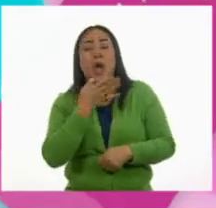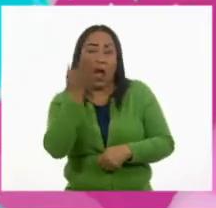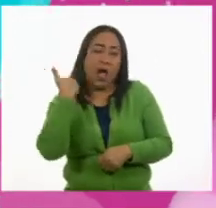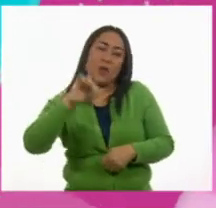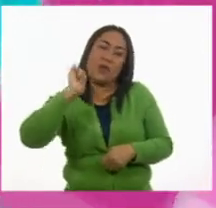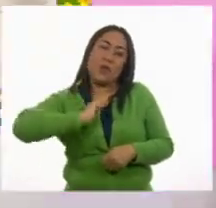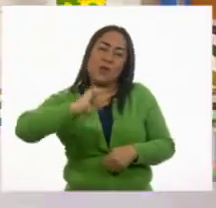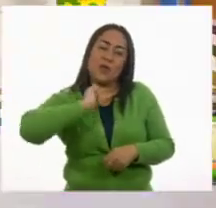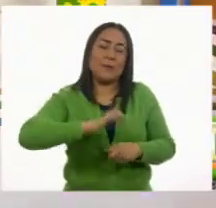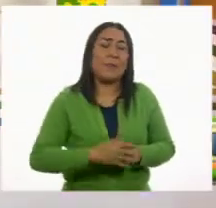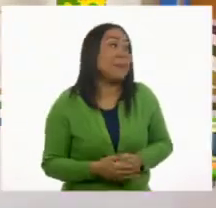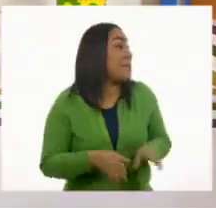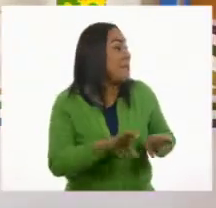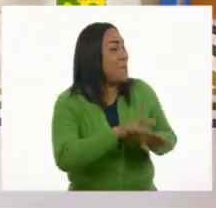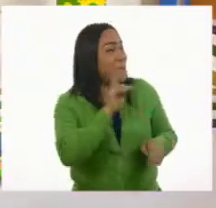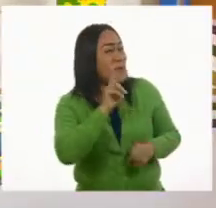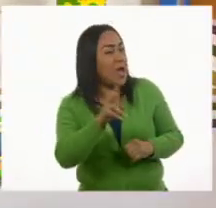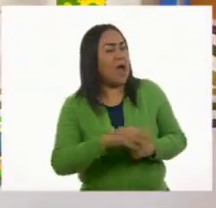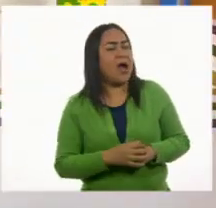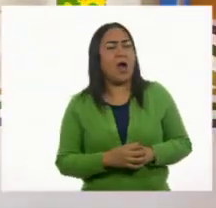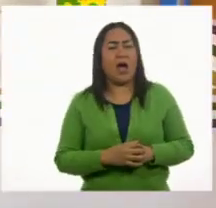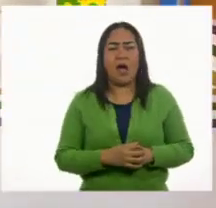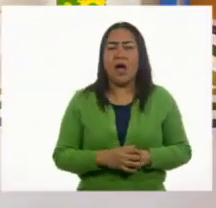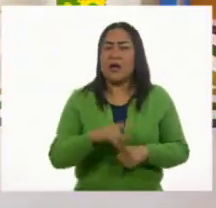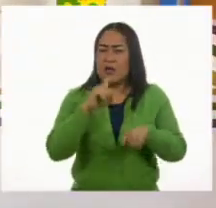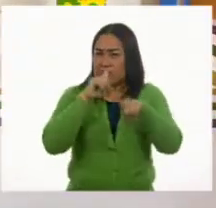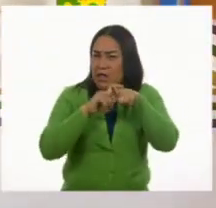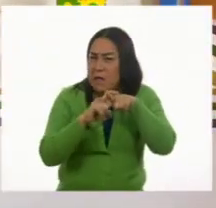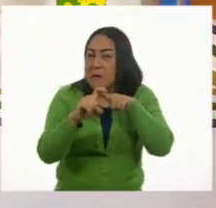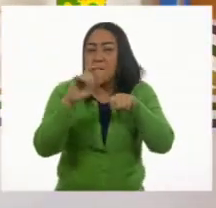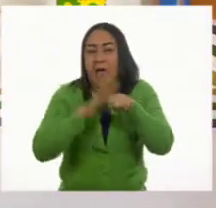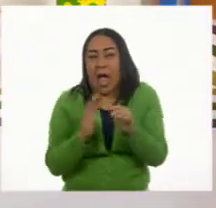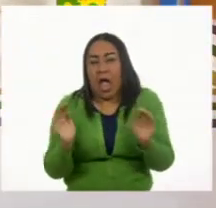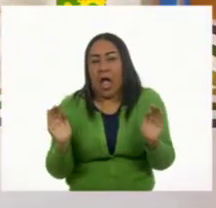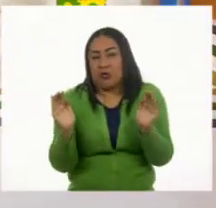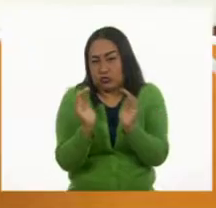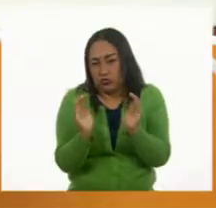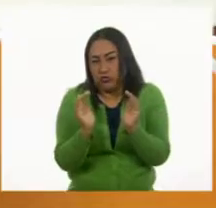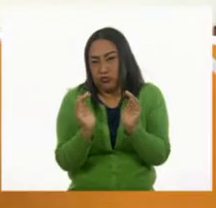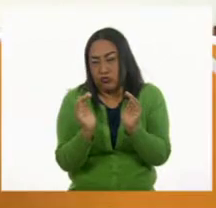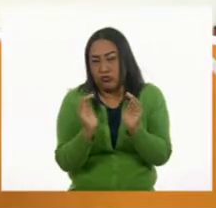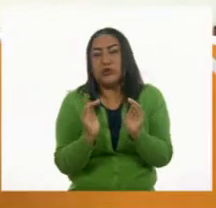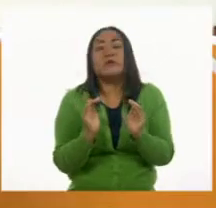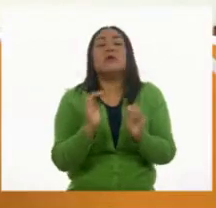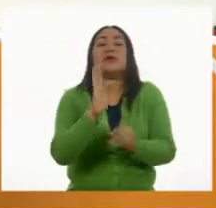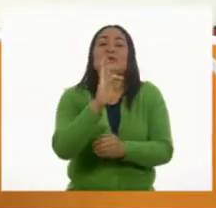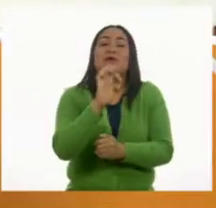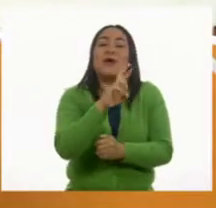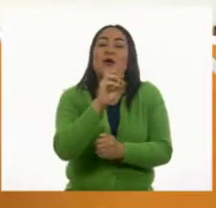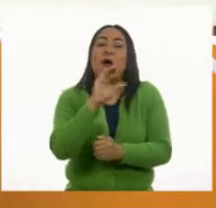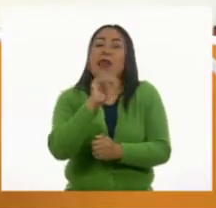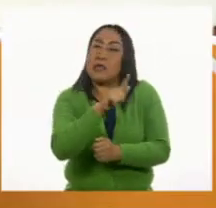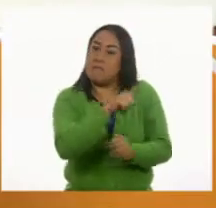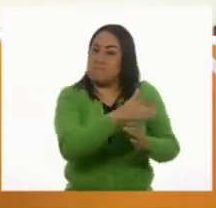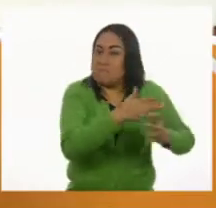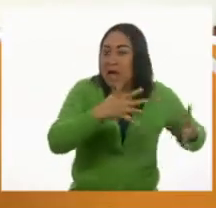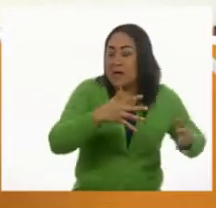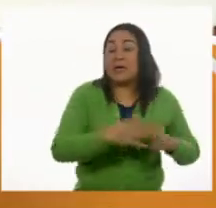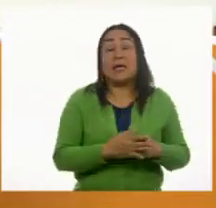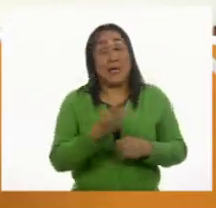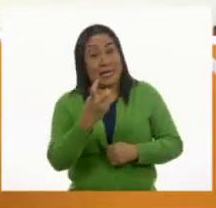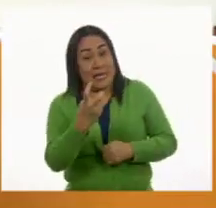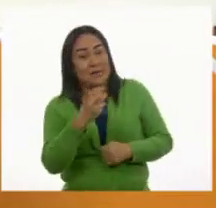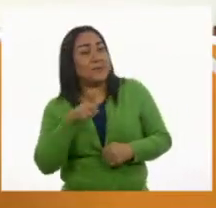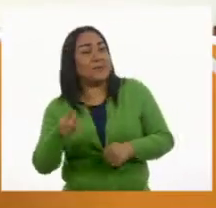¿Cómo ves, Pilar? Entonces, los tranvías son mucho más pequeños que los trenes o los ferrocarriles. Así es, Pilar. Los